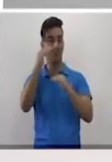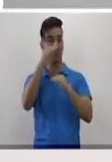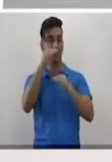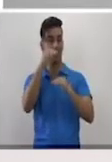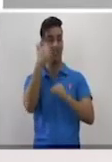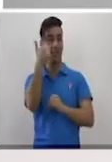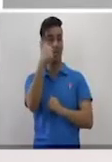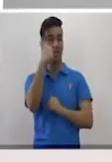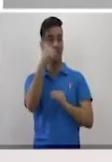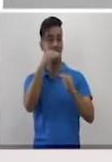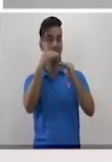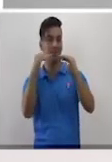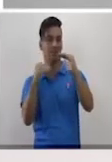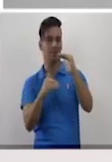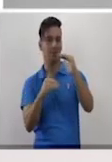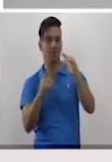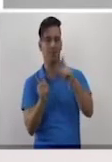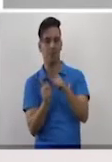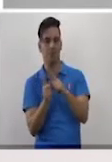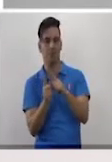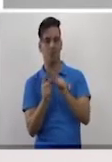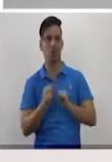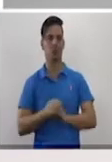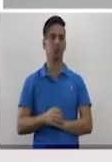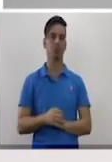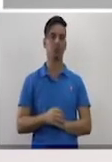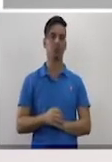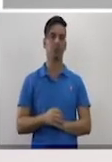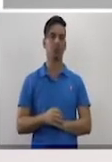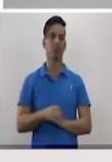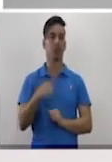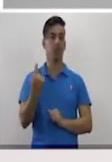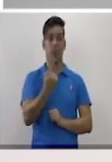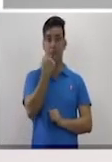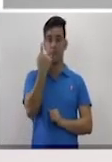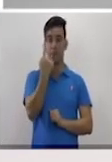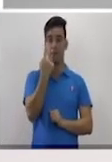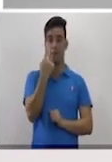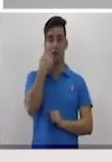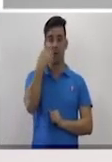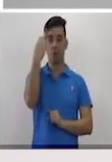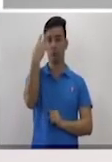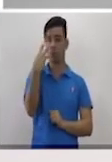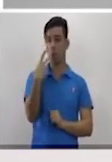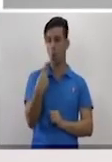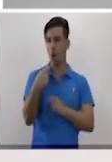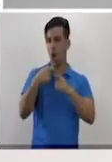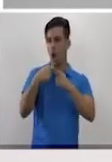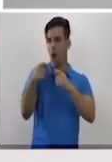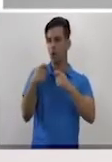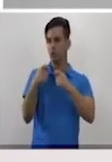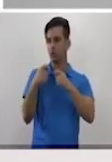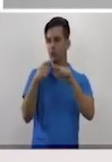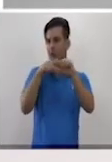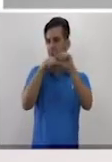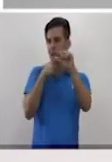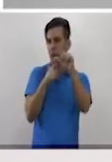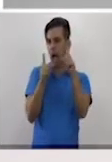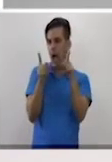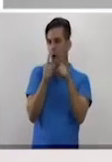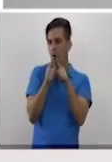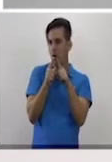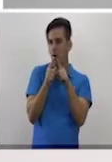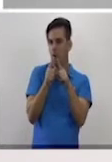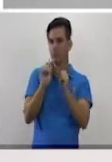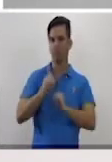dependen de conocer la amplitud del menor ángulo. Sí, de ese menor en que vamos a dividir en tres el ángulo de 90